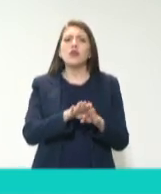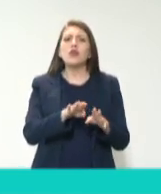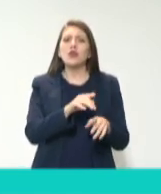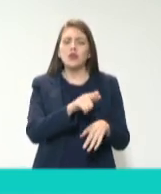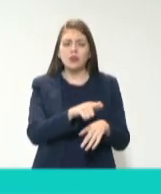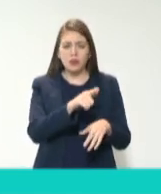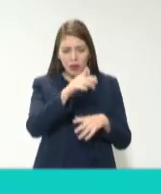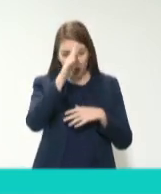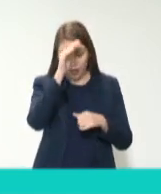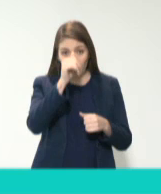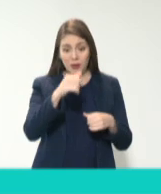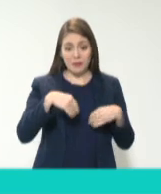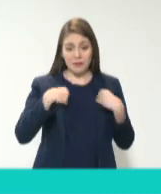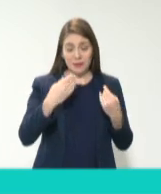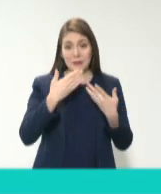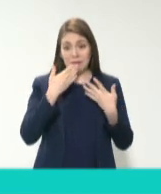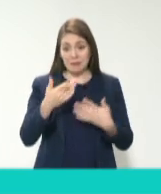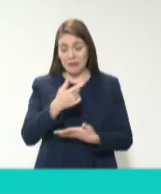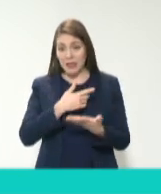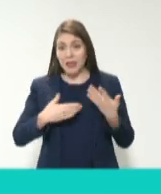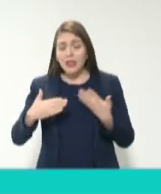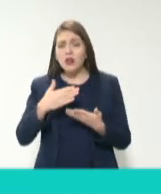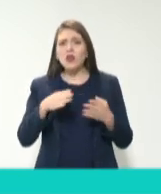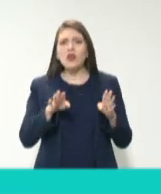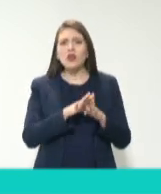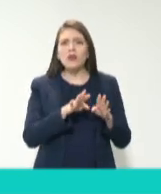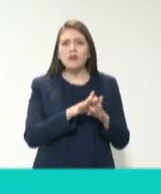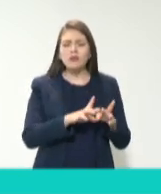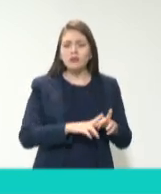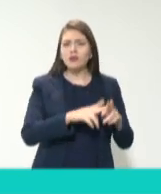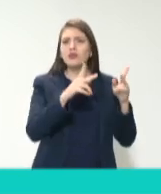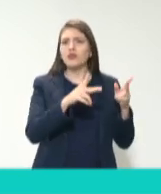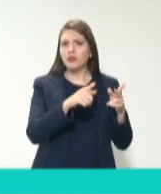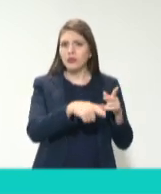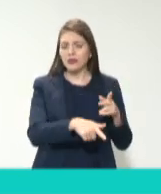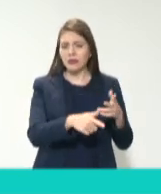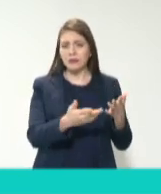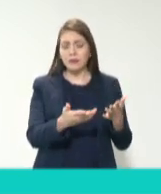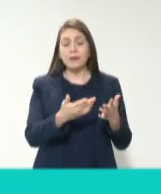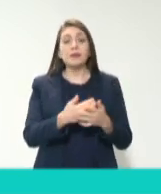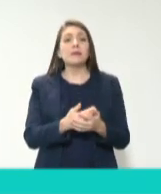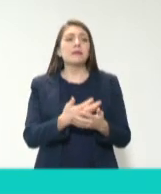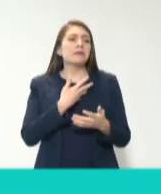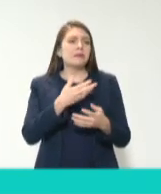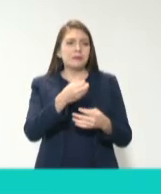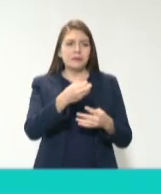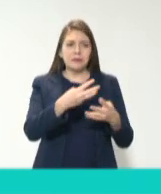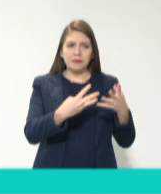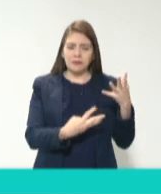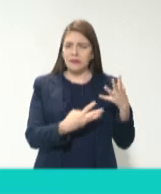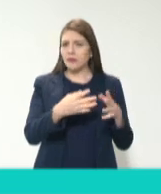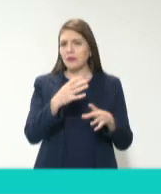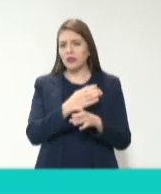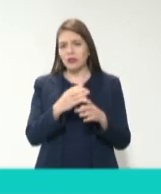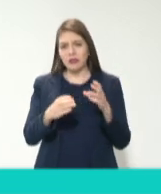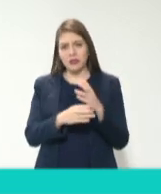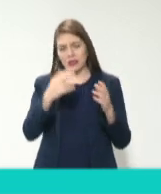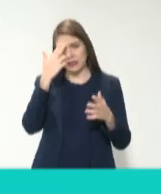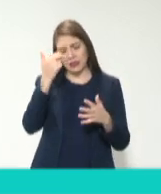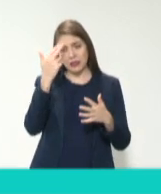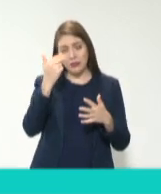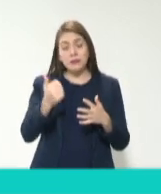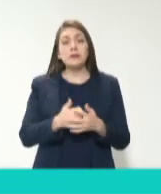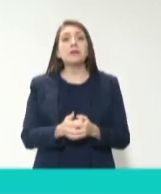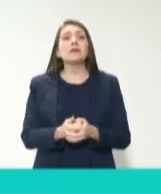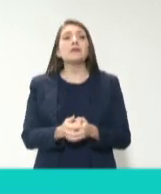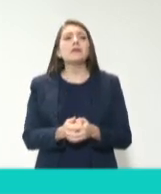para vivir bien en sociedad. Y en ese sentido, las causas son múltiples y, vámonos viendo más a repito, y cuando nosotros